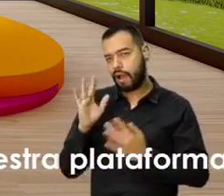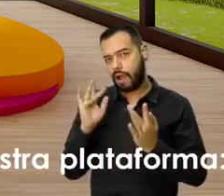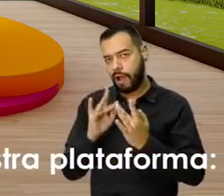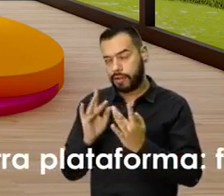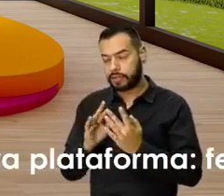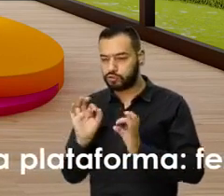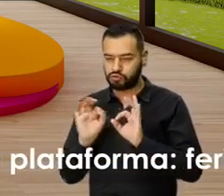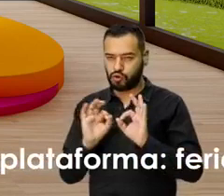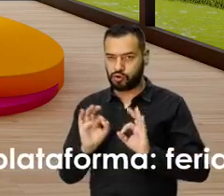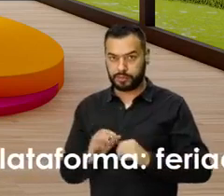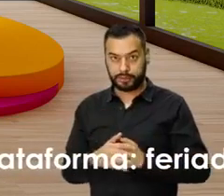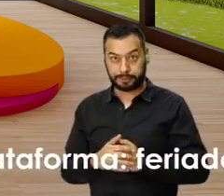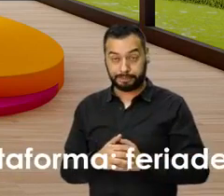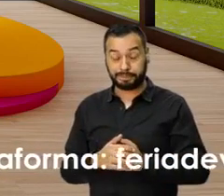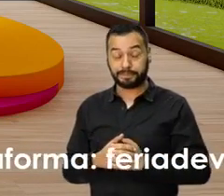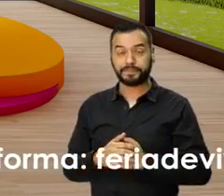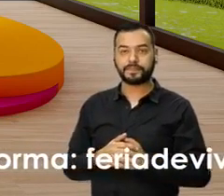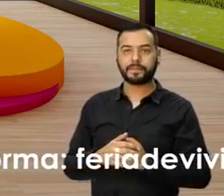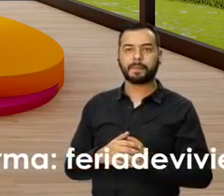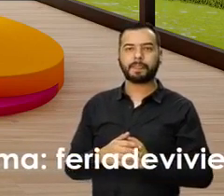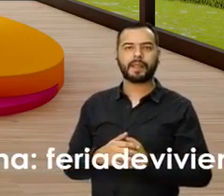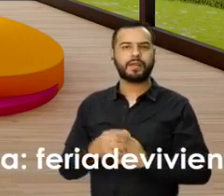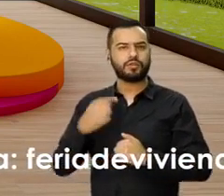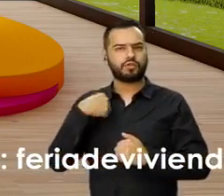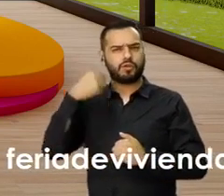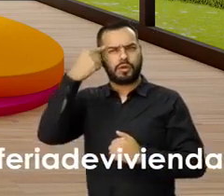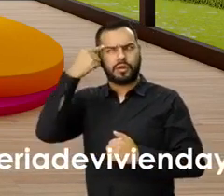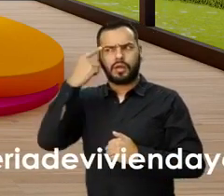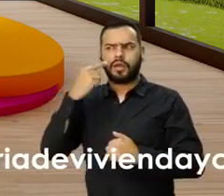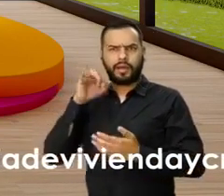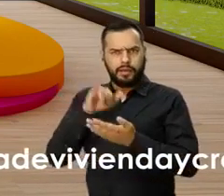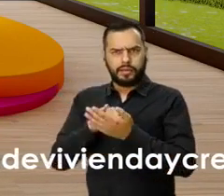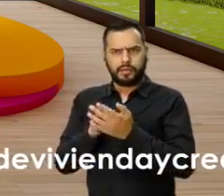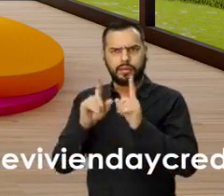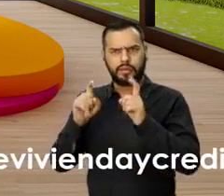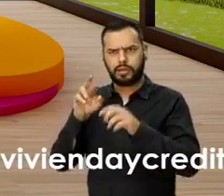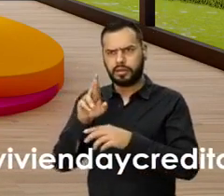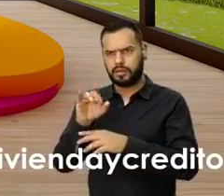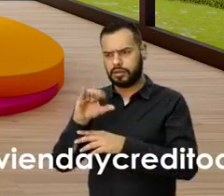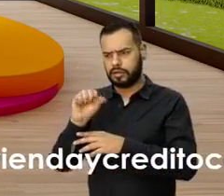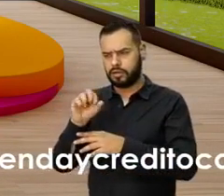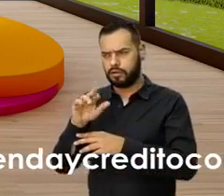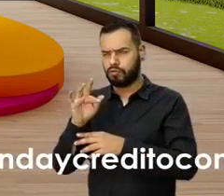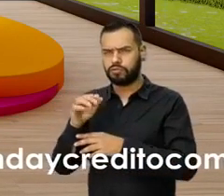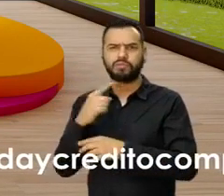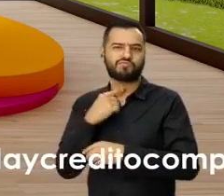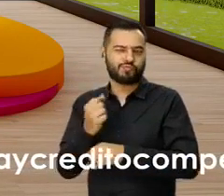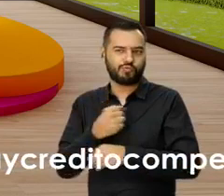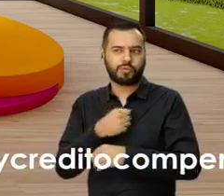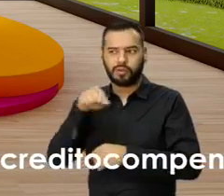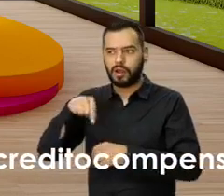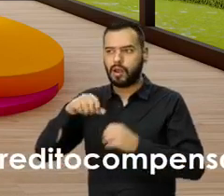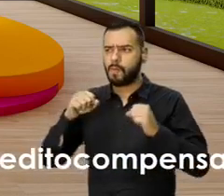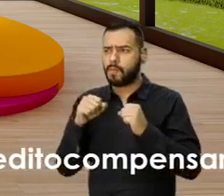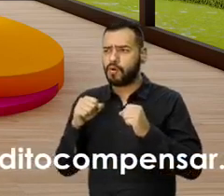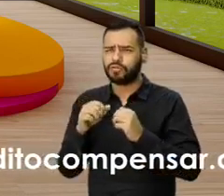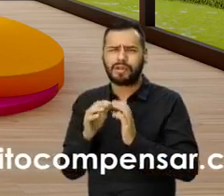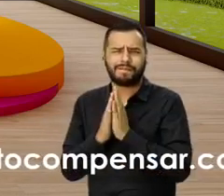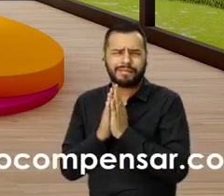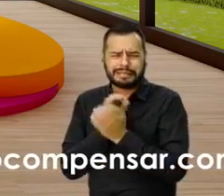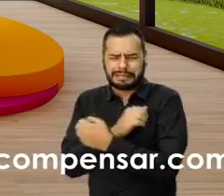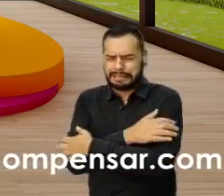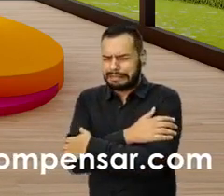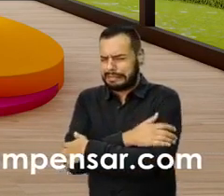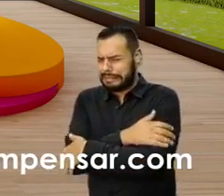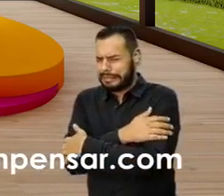Claro que sí, porque, bueno, mira, yo pienso algo, yo pienso que este tema de Ricaurte a todos nos gusta porque, bueno, primero aquí en Bogotá hace bastante